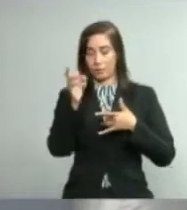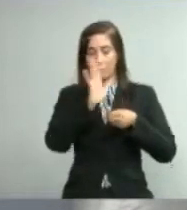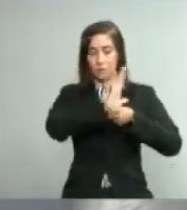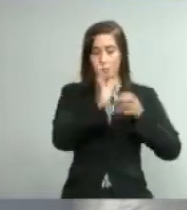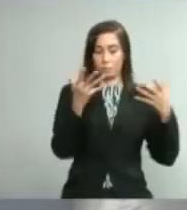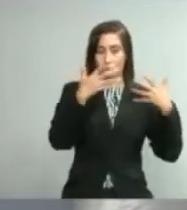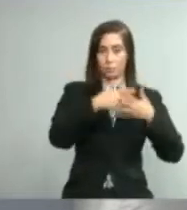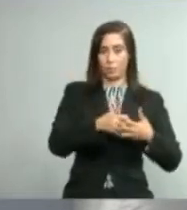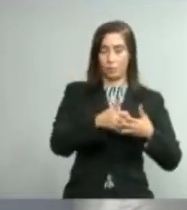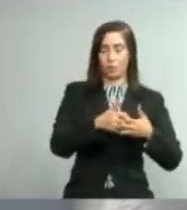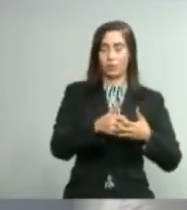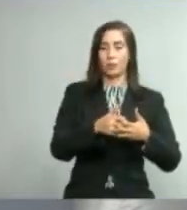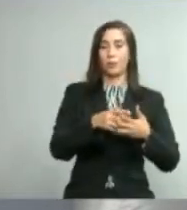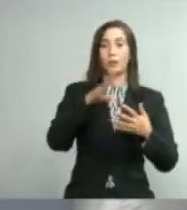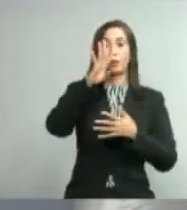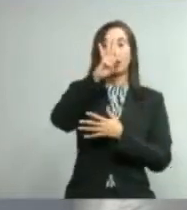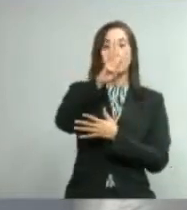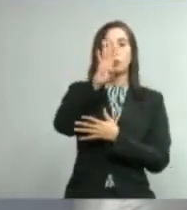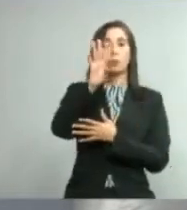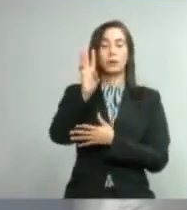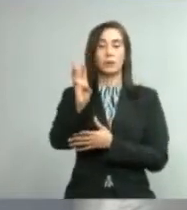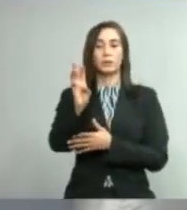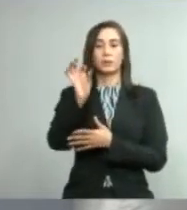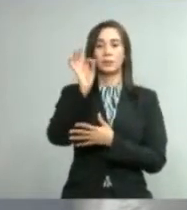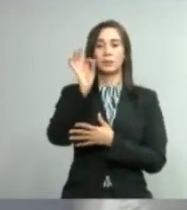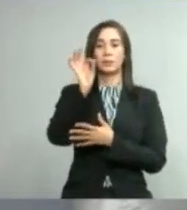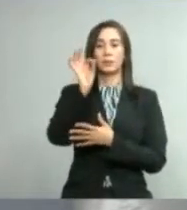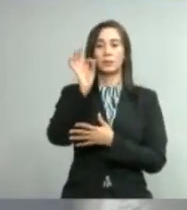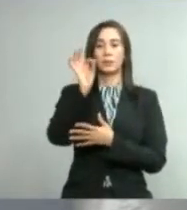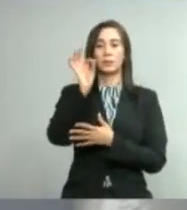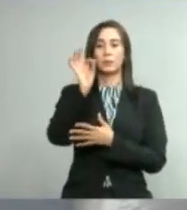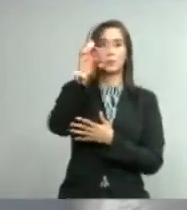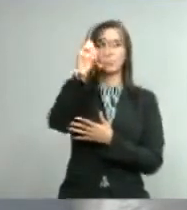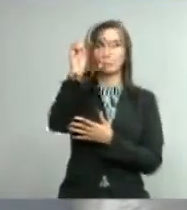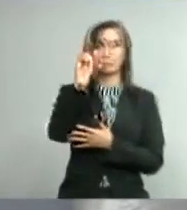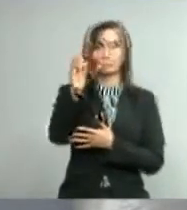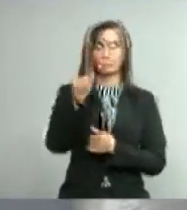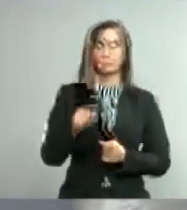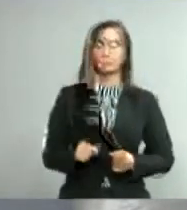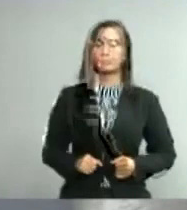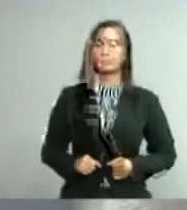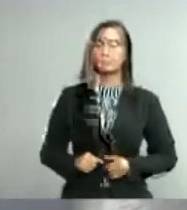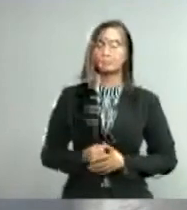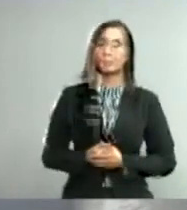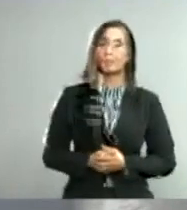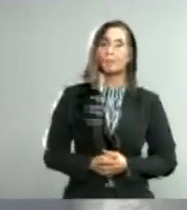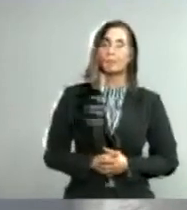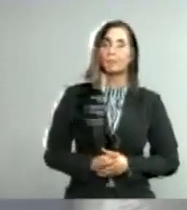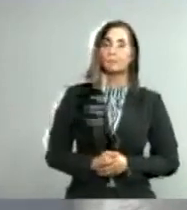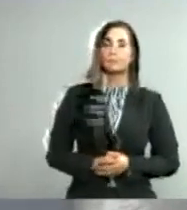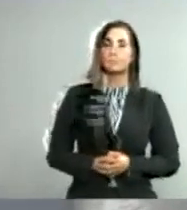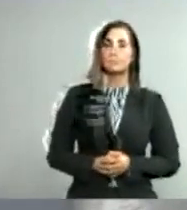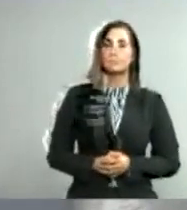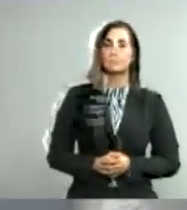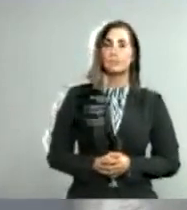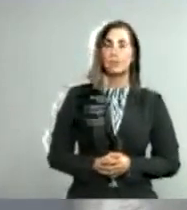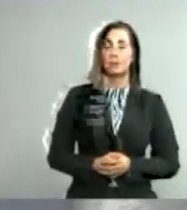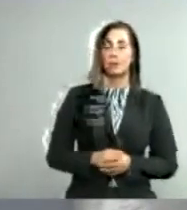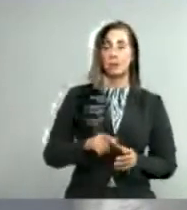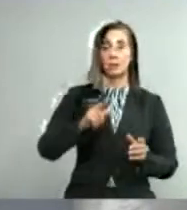.21%. En torno a las